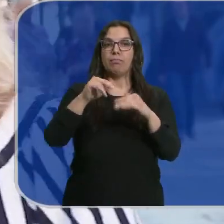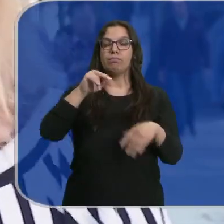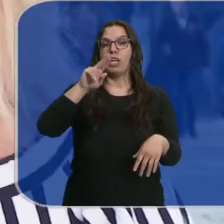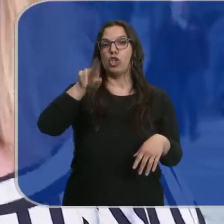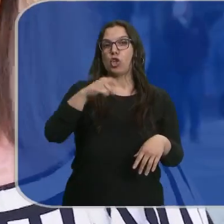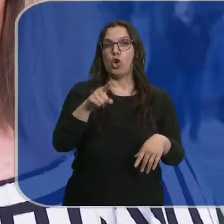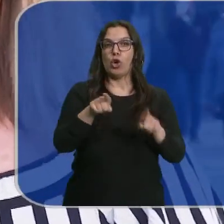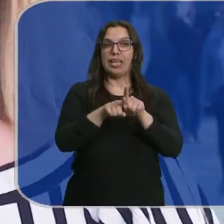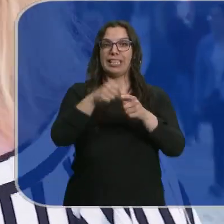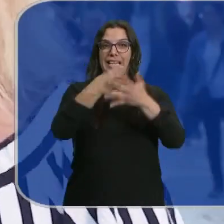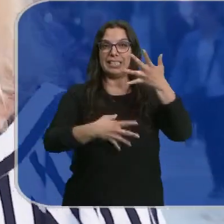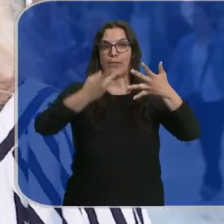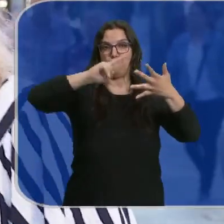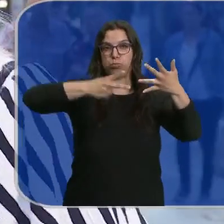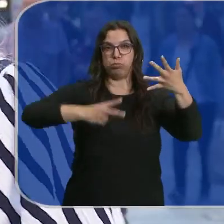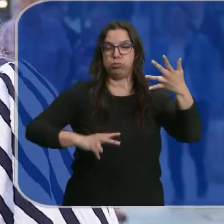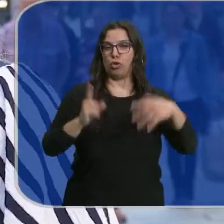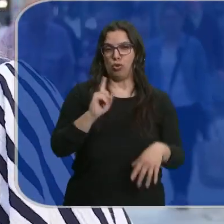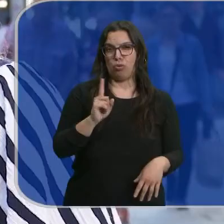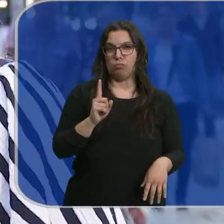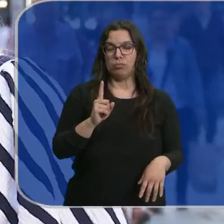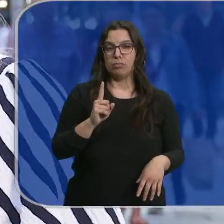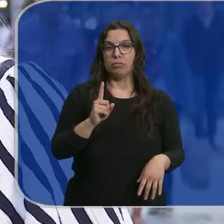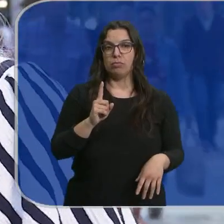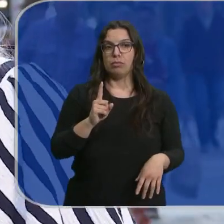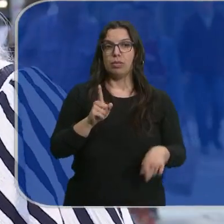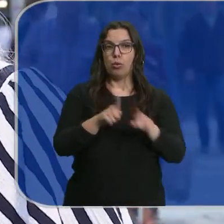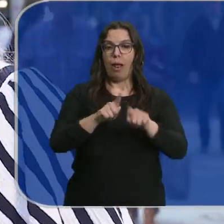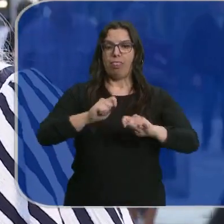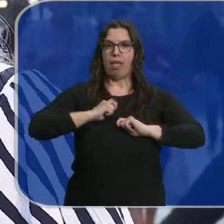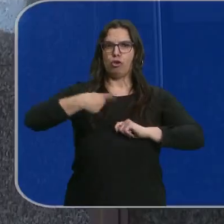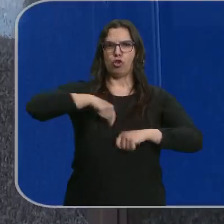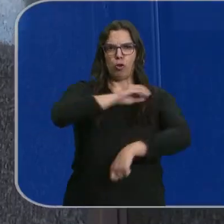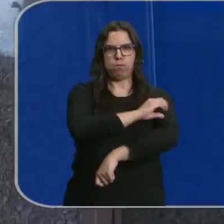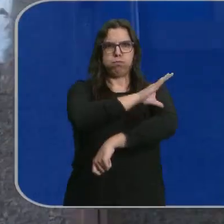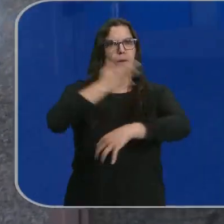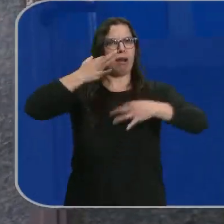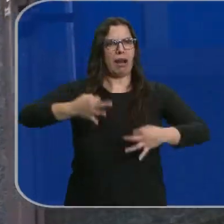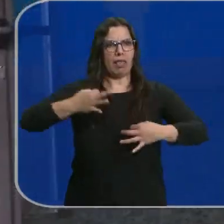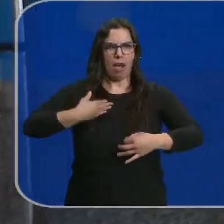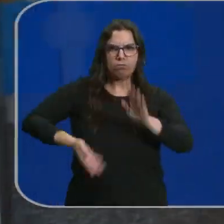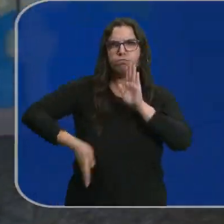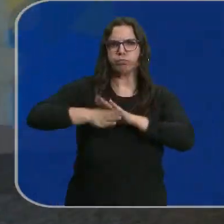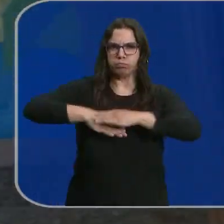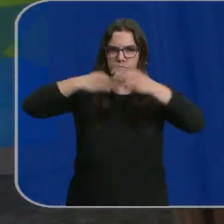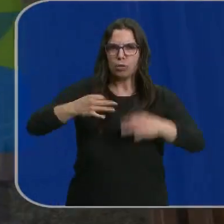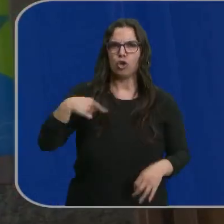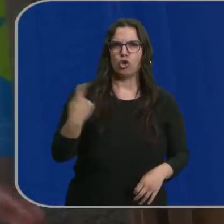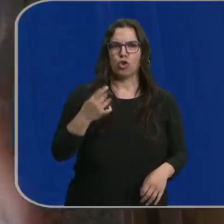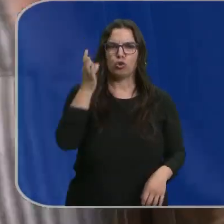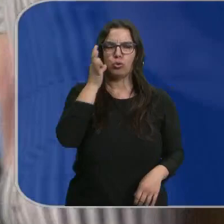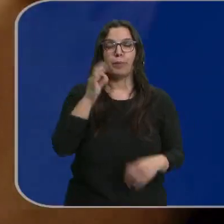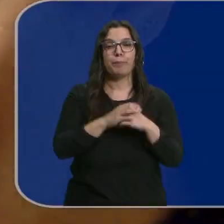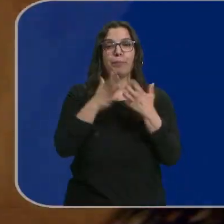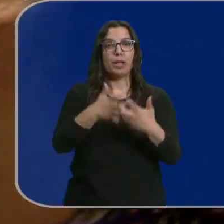listas paritarias, sino en que nos empoderemos realmente y tiremos para adelante nosotras.